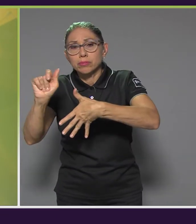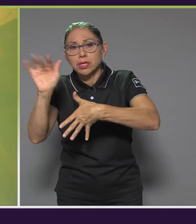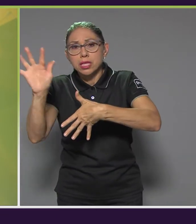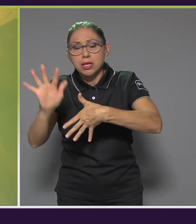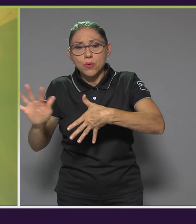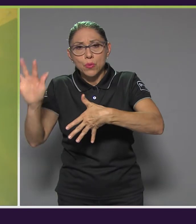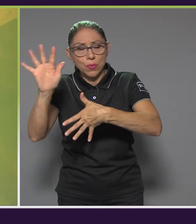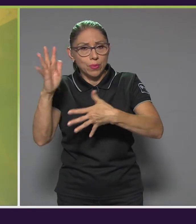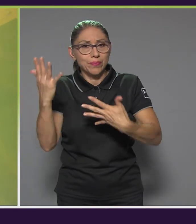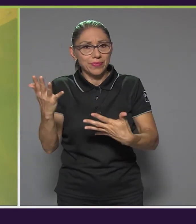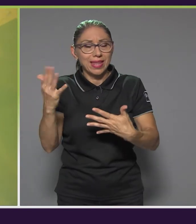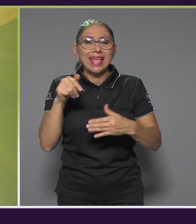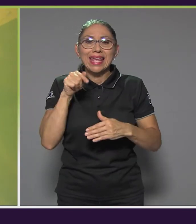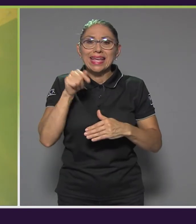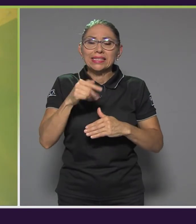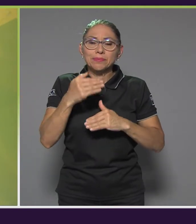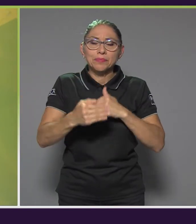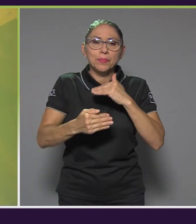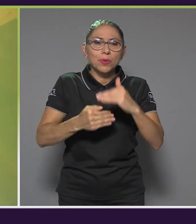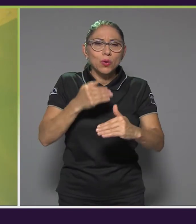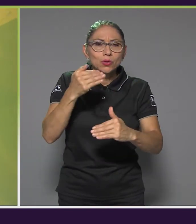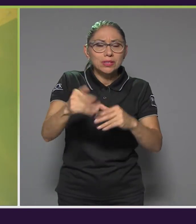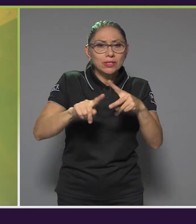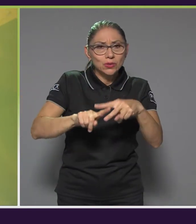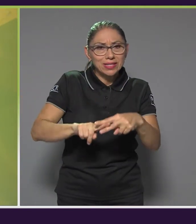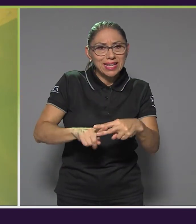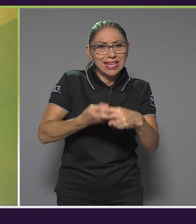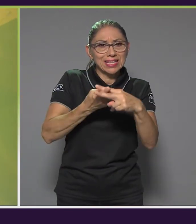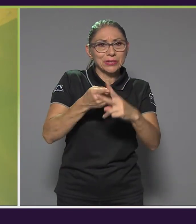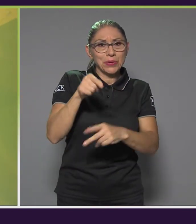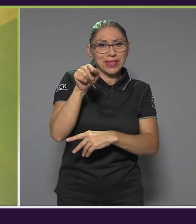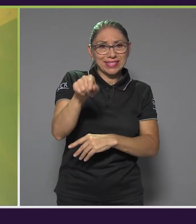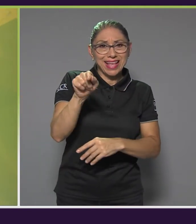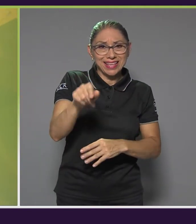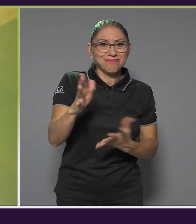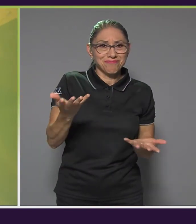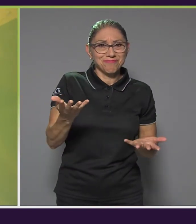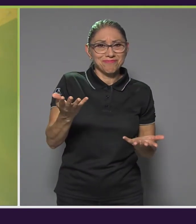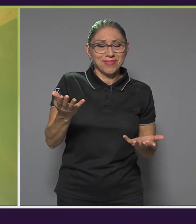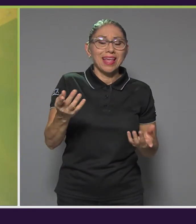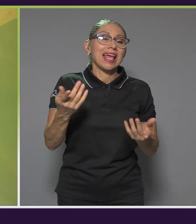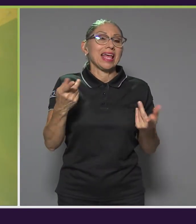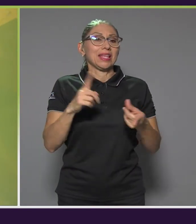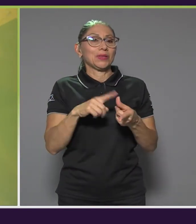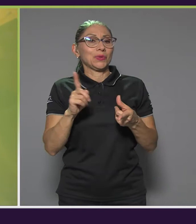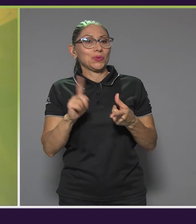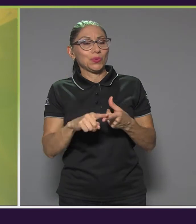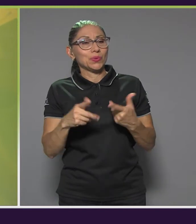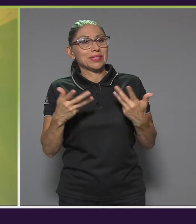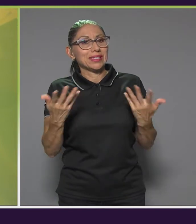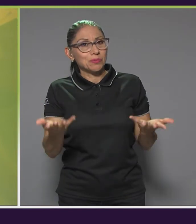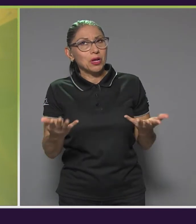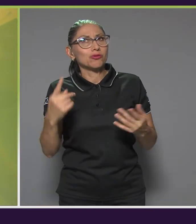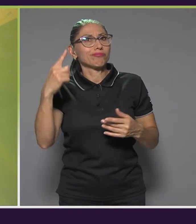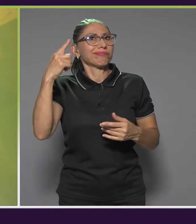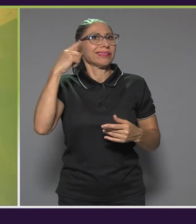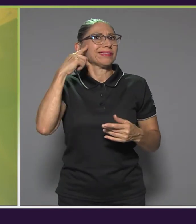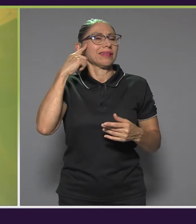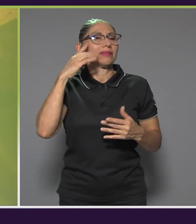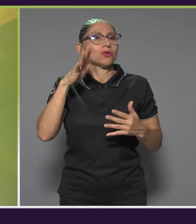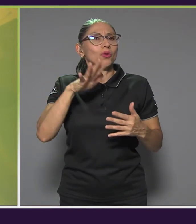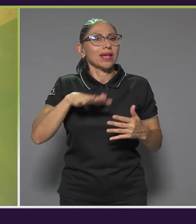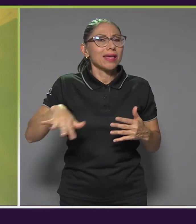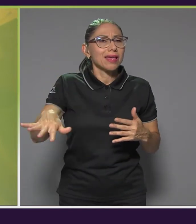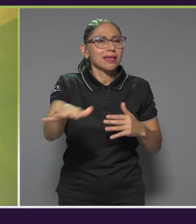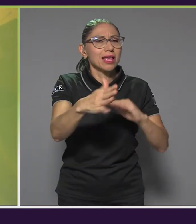proceso se inició desde ahí, como decía Alexaira, ¿verdad? Entonces, también tiene ese sentido de urbe de las ciudades